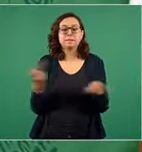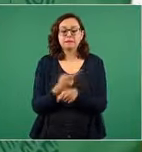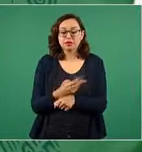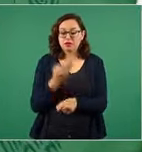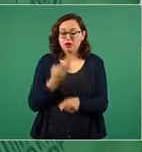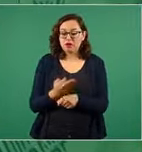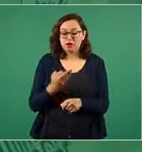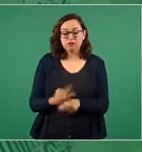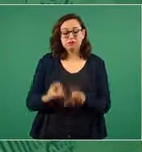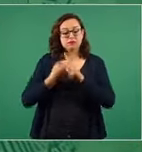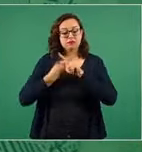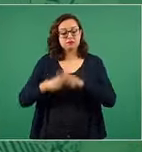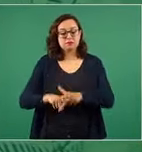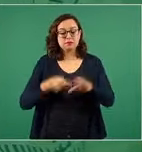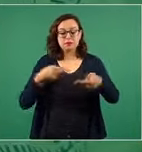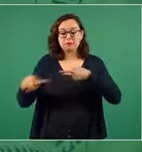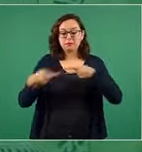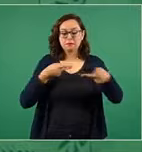negocios